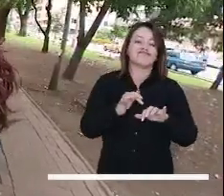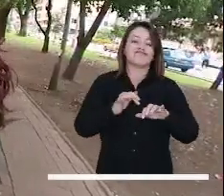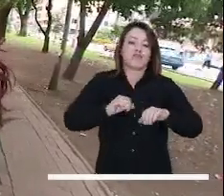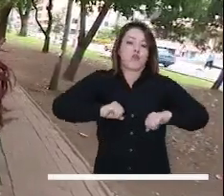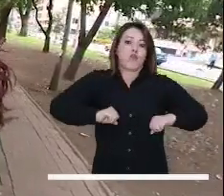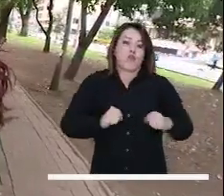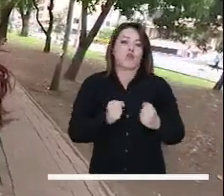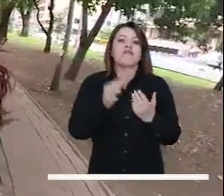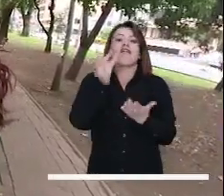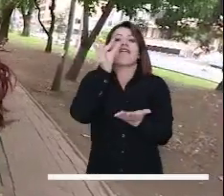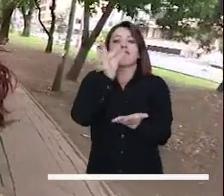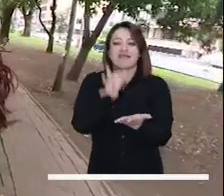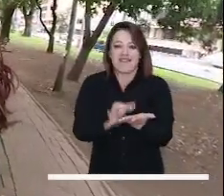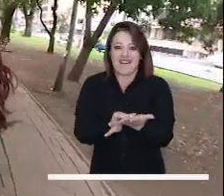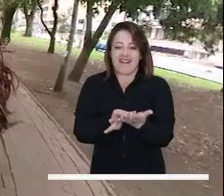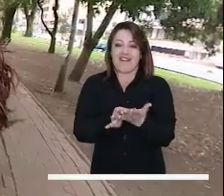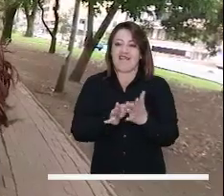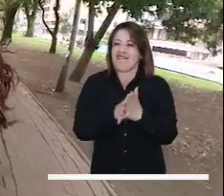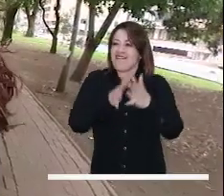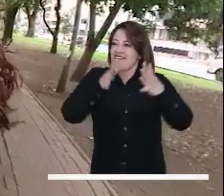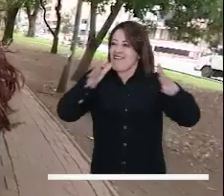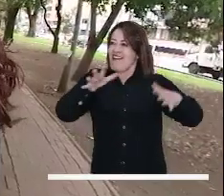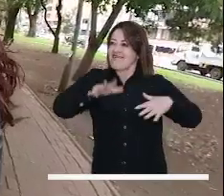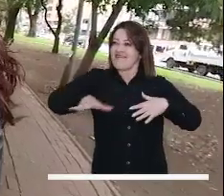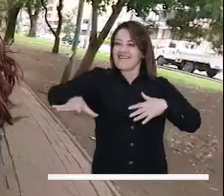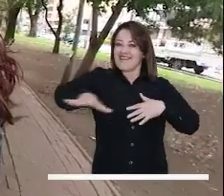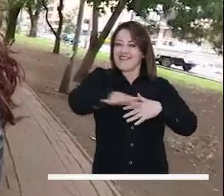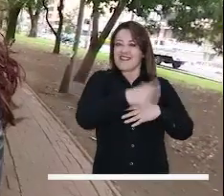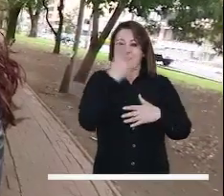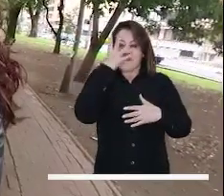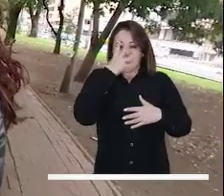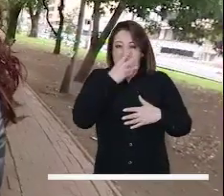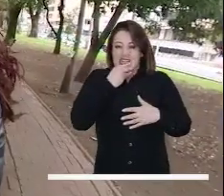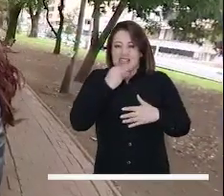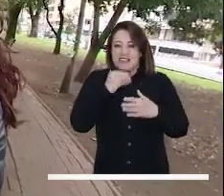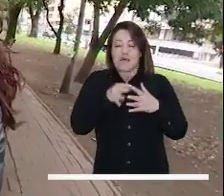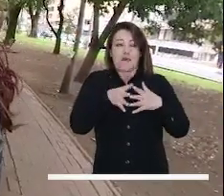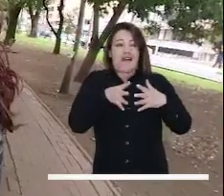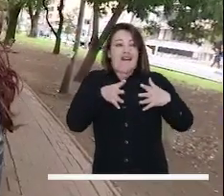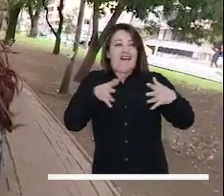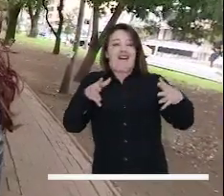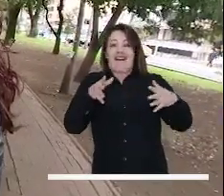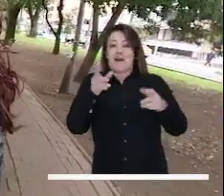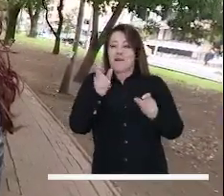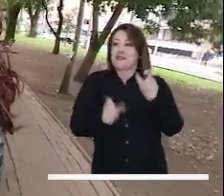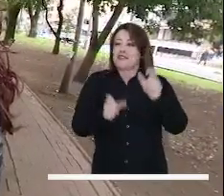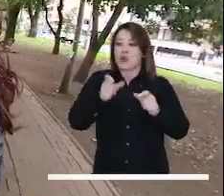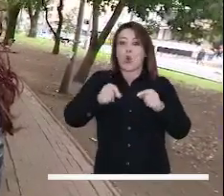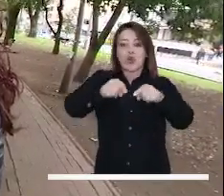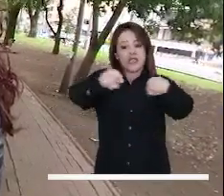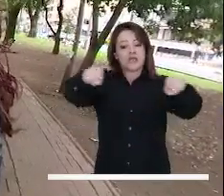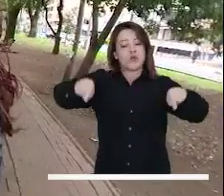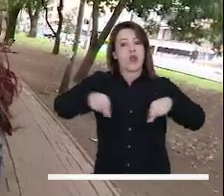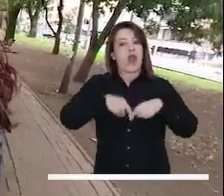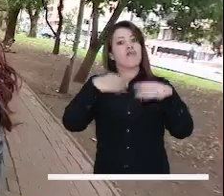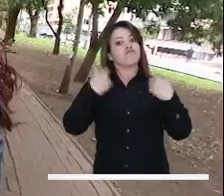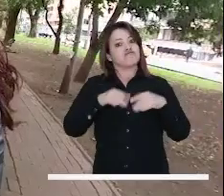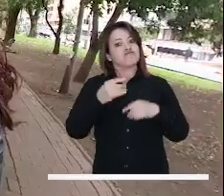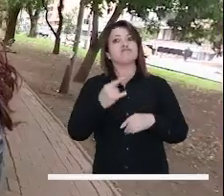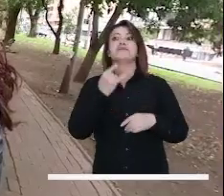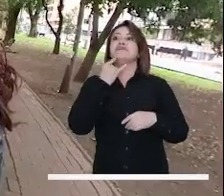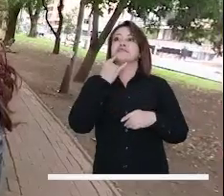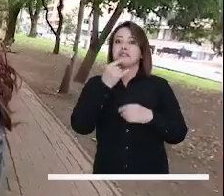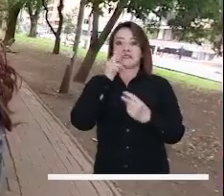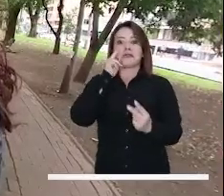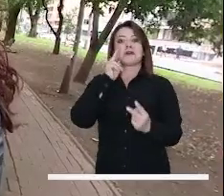Bogotá es la capital, es una ciudad enorme, tiene mucha gente, muchos habitantes y bastantes lugares interesantes